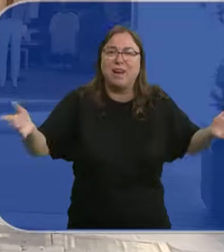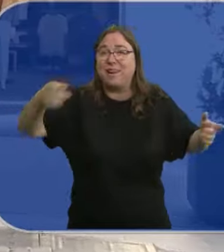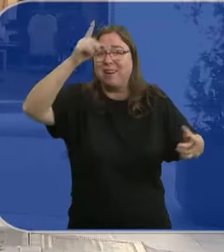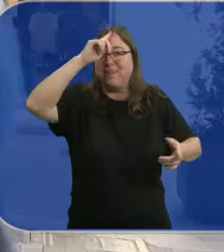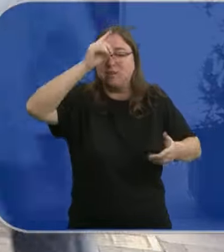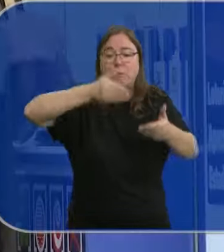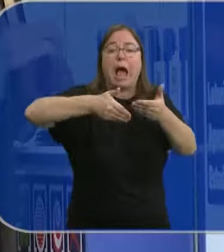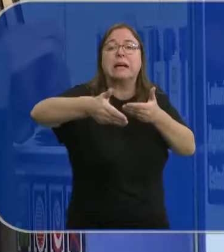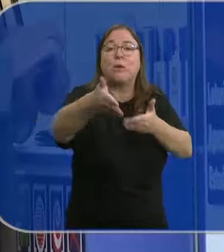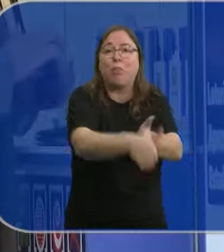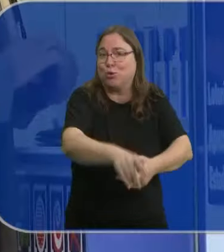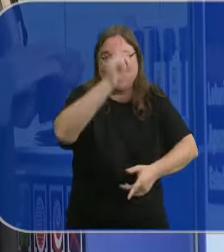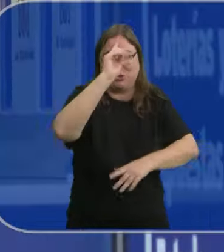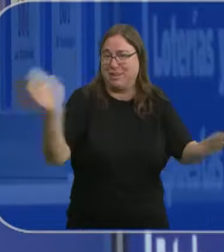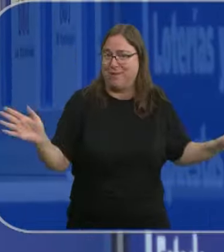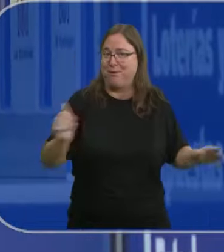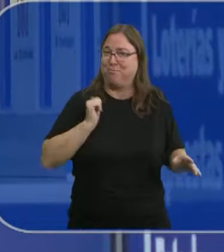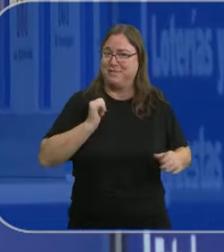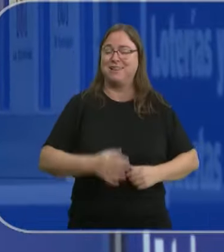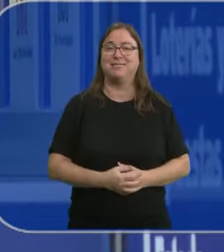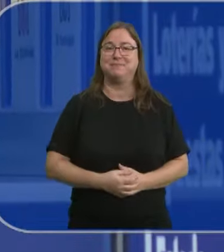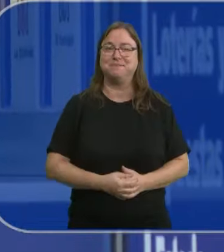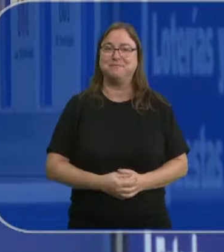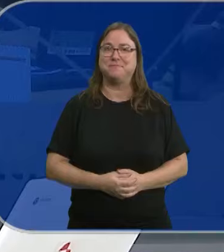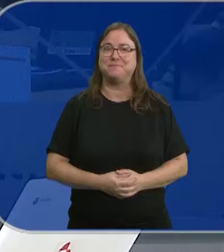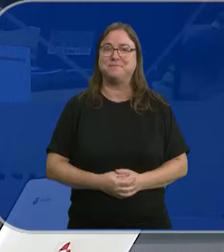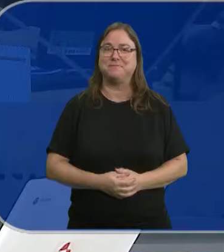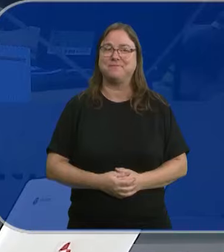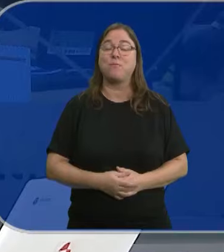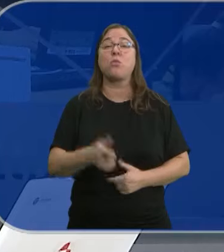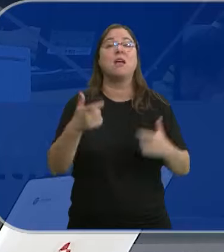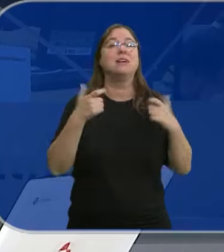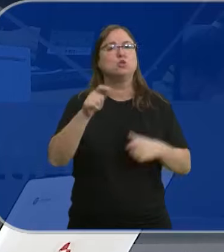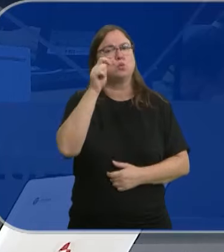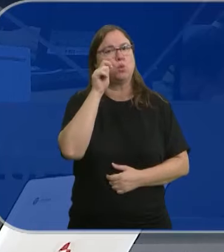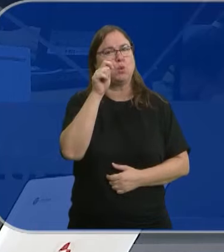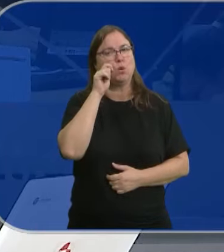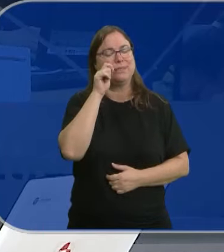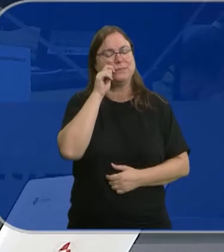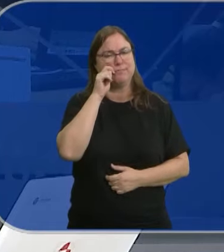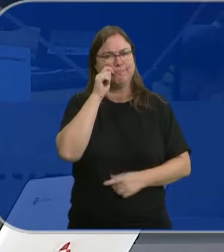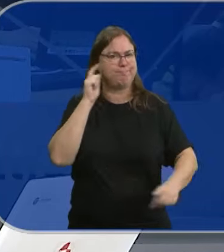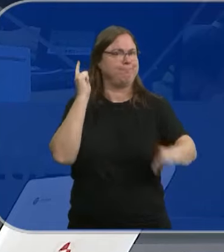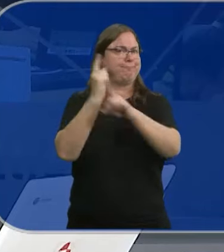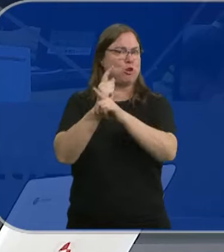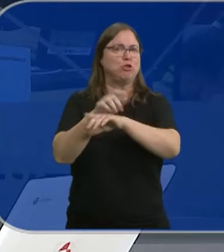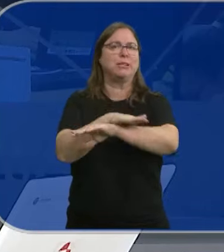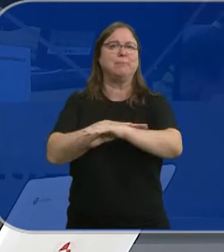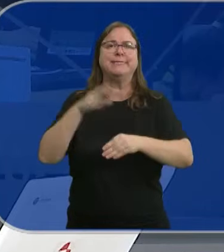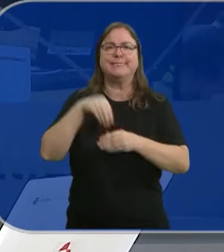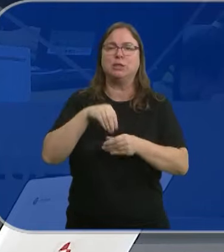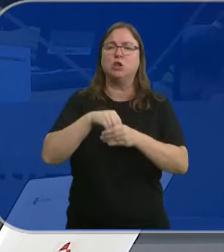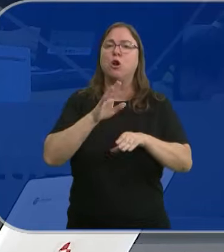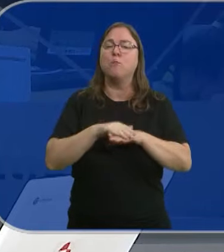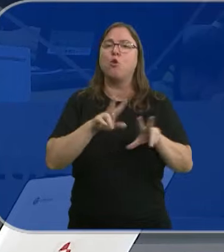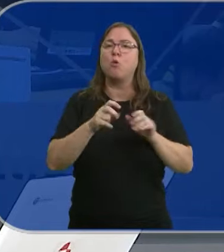sabemos la cuerda que tenemos. Que puede serle de utilidad. El sector turístico se revela contra el Ministerio del Interior por